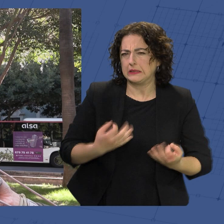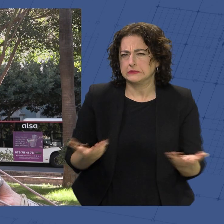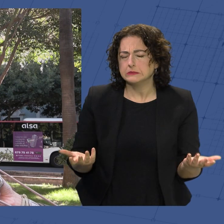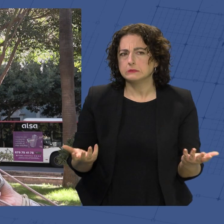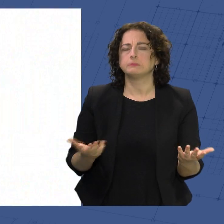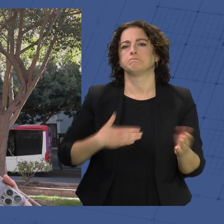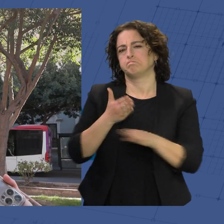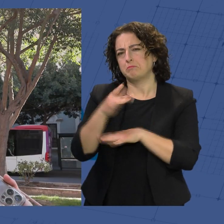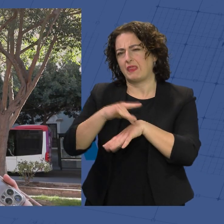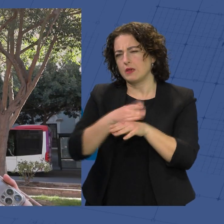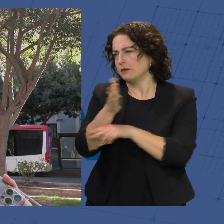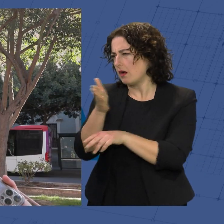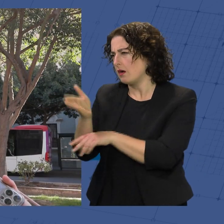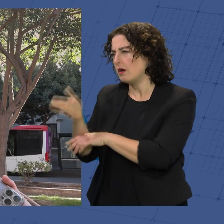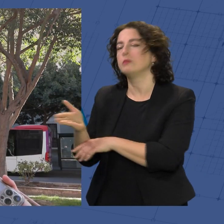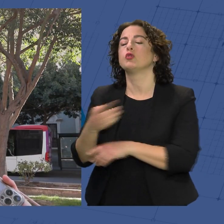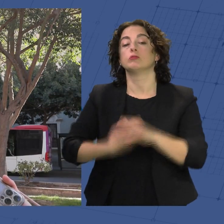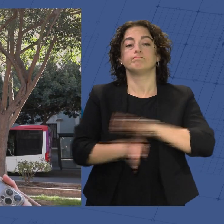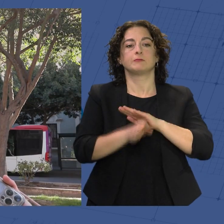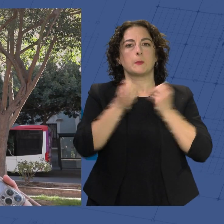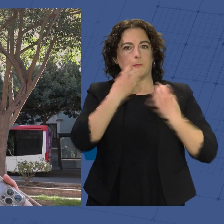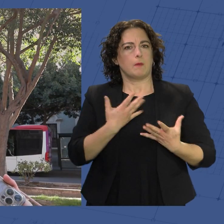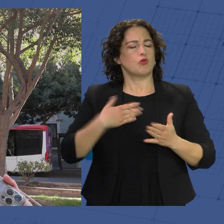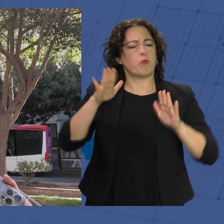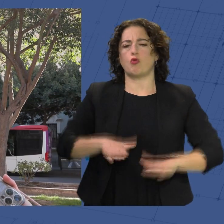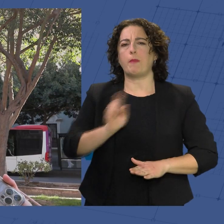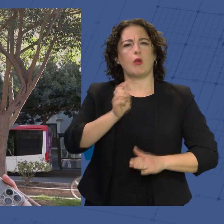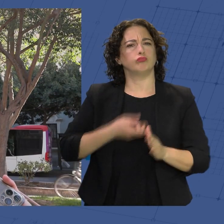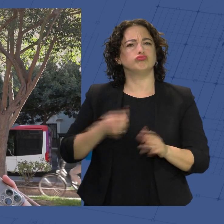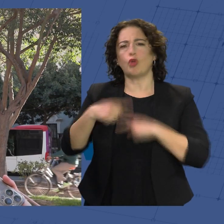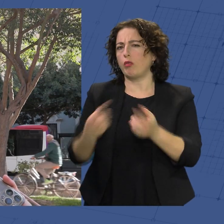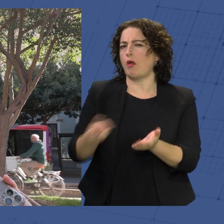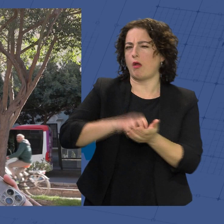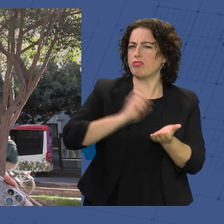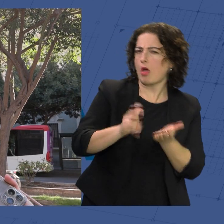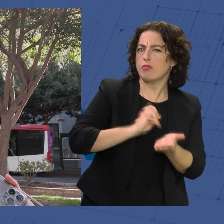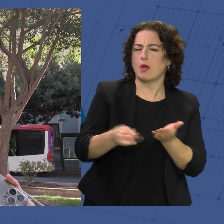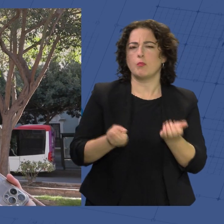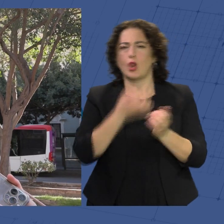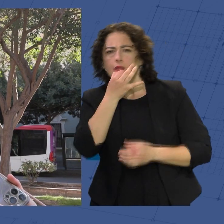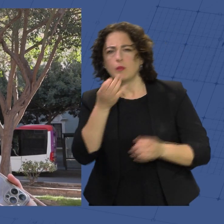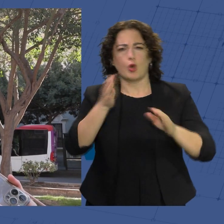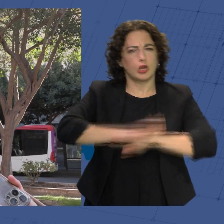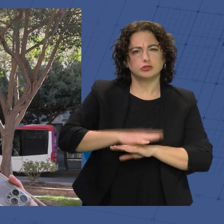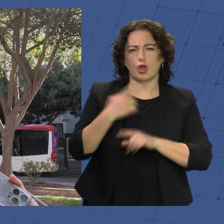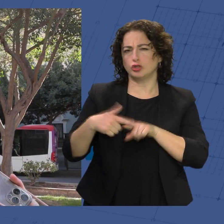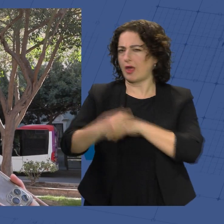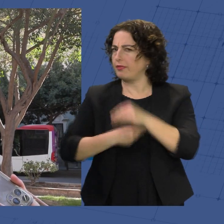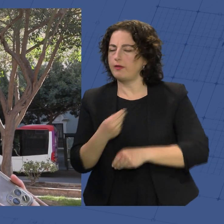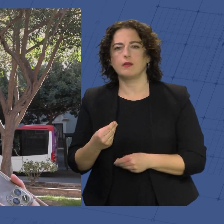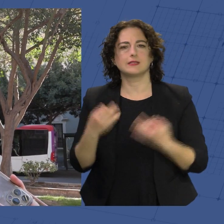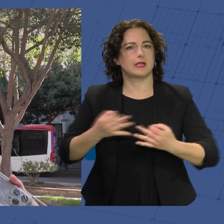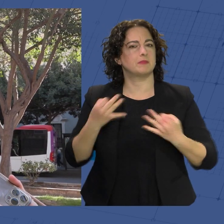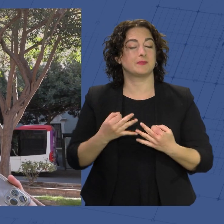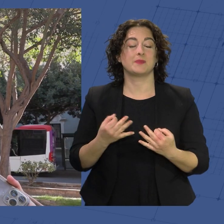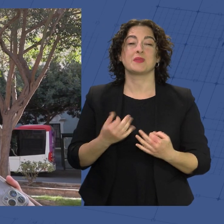Empezamos de médico. Me mantengo bien porque no paro, todos los días me levanto a andar, por la tarde, por la noche siempre tengo que hacer algo. Es más